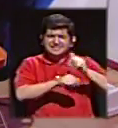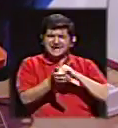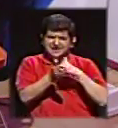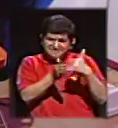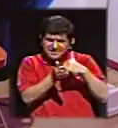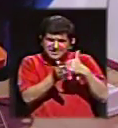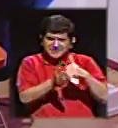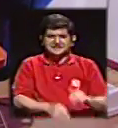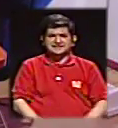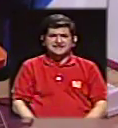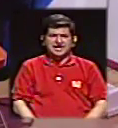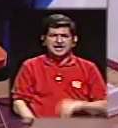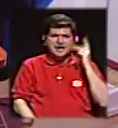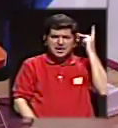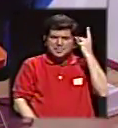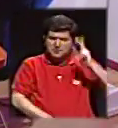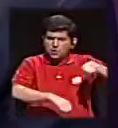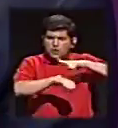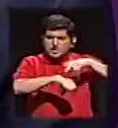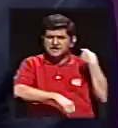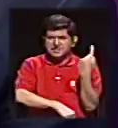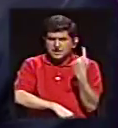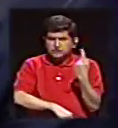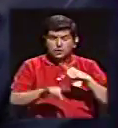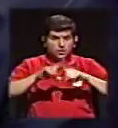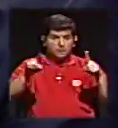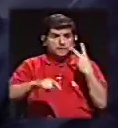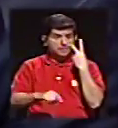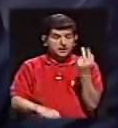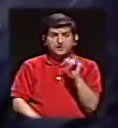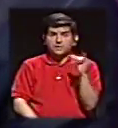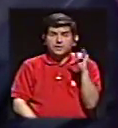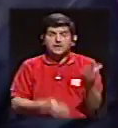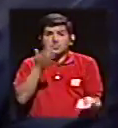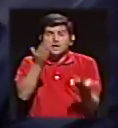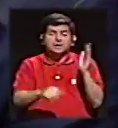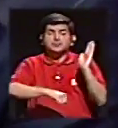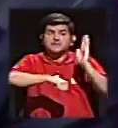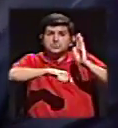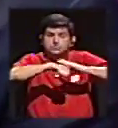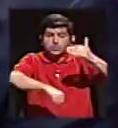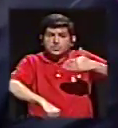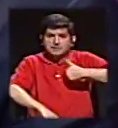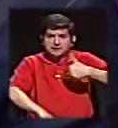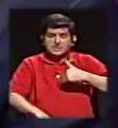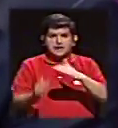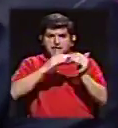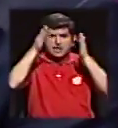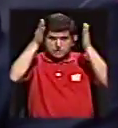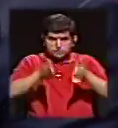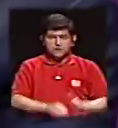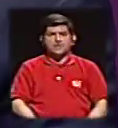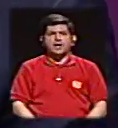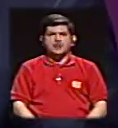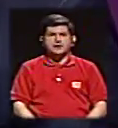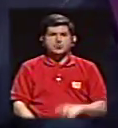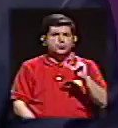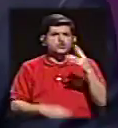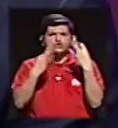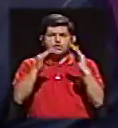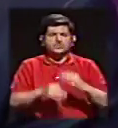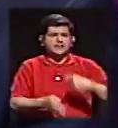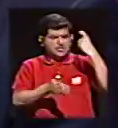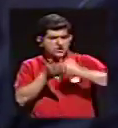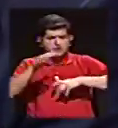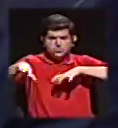efectivamente nada más de una política nacional, pero también no tenemos un poquito de culpa los ciudadanos que no hemos tratado de poner una mano